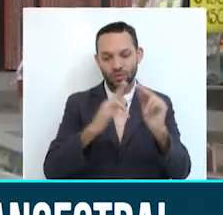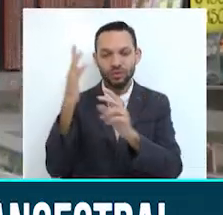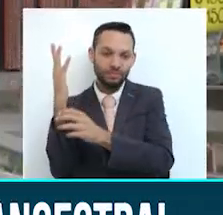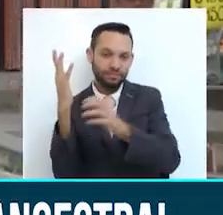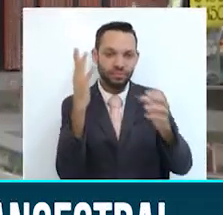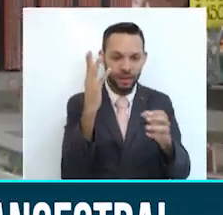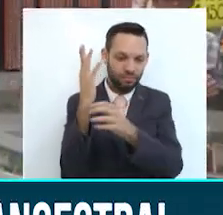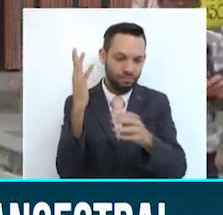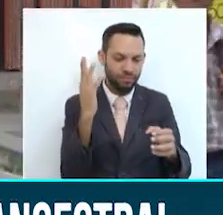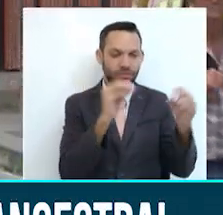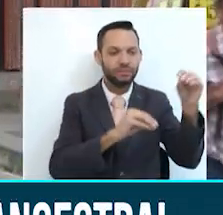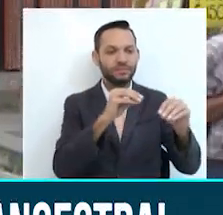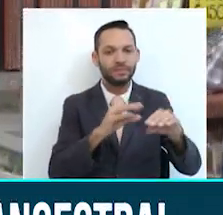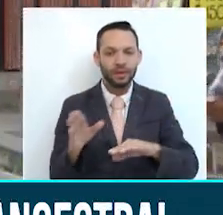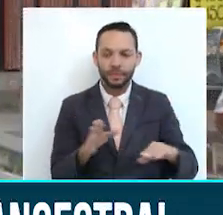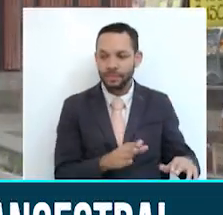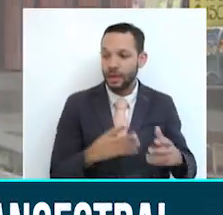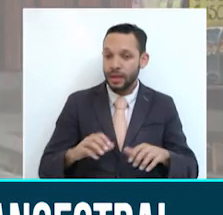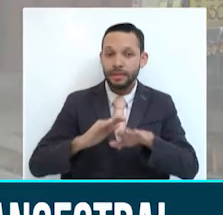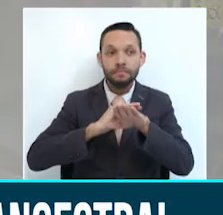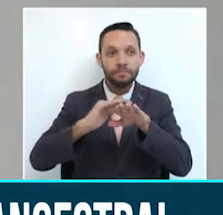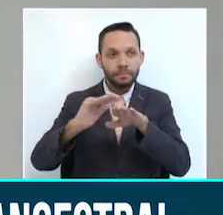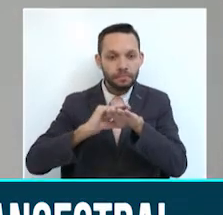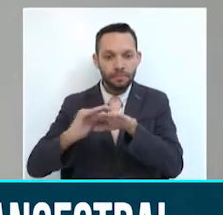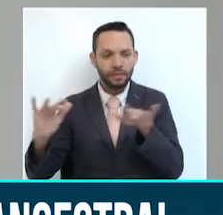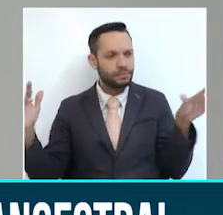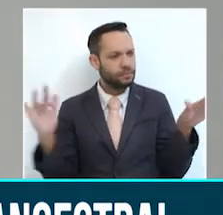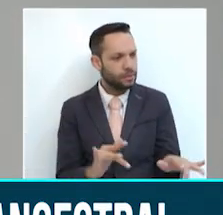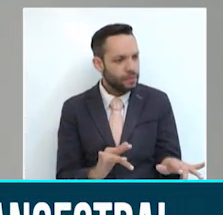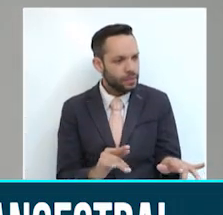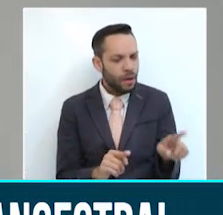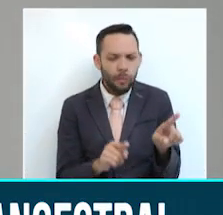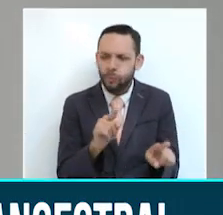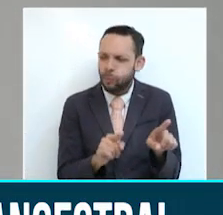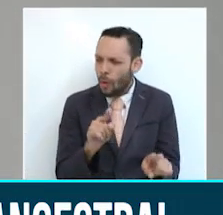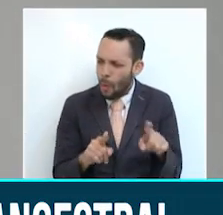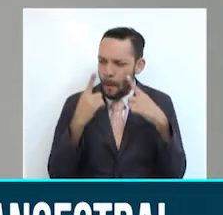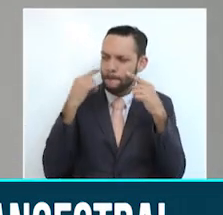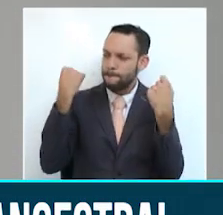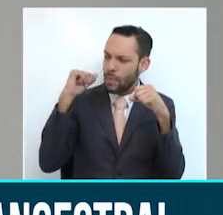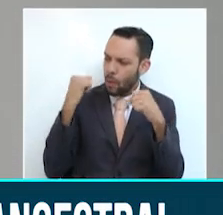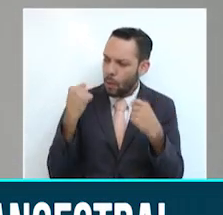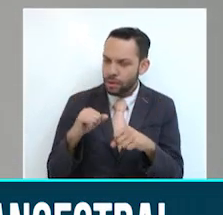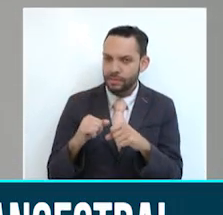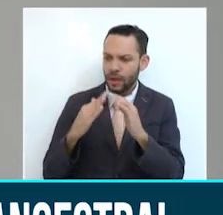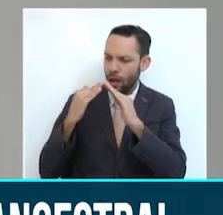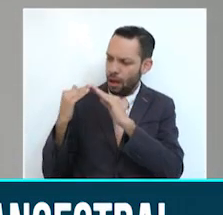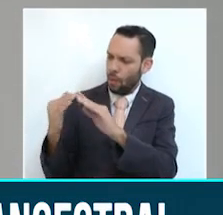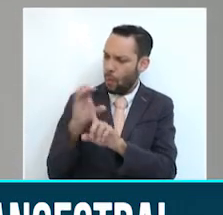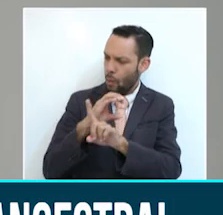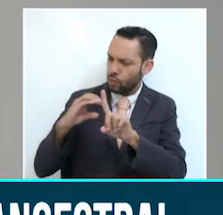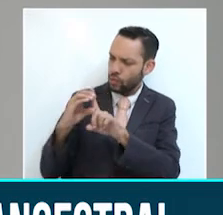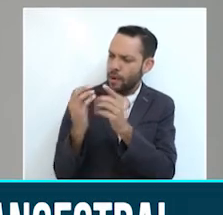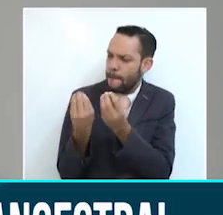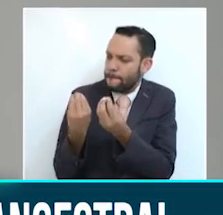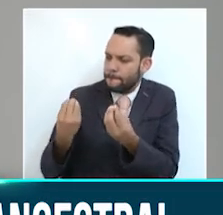Estamos citando a las personas en Colombia que están preocupadas por la pérdida acelerada de los bienes de interés cultural y las